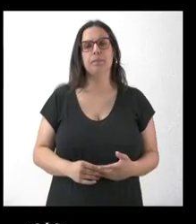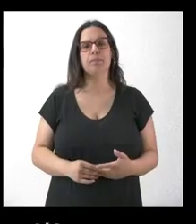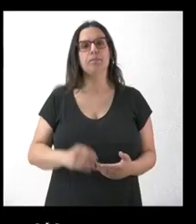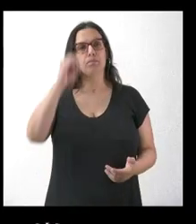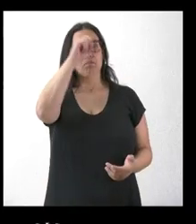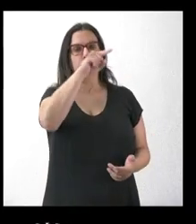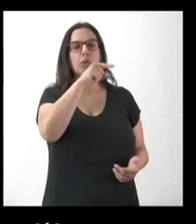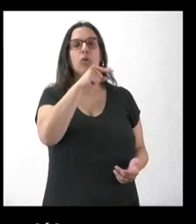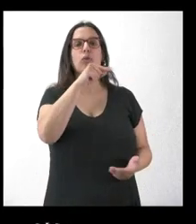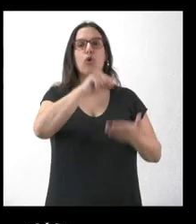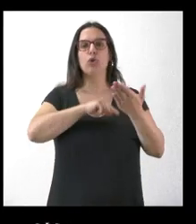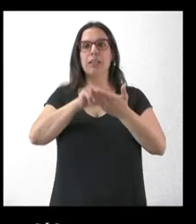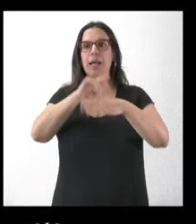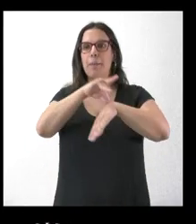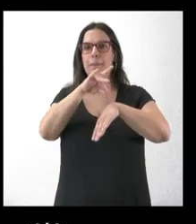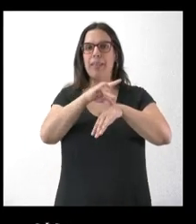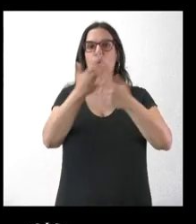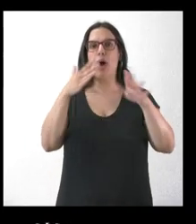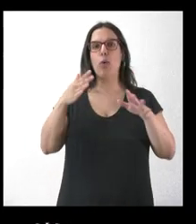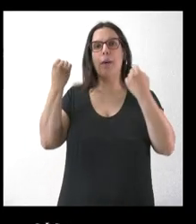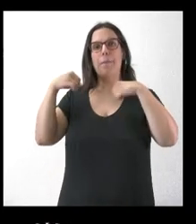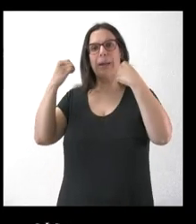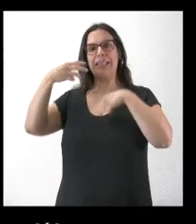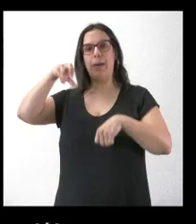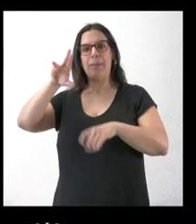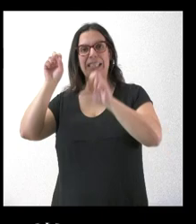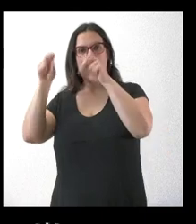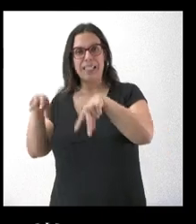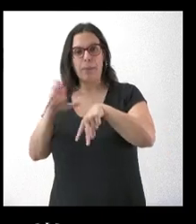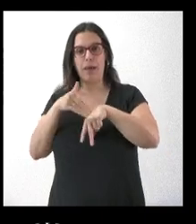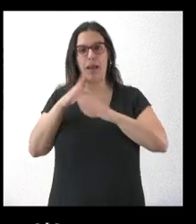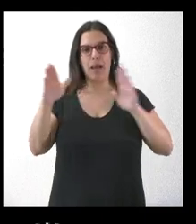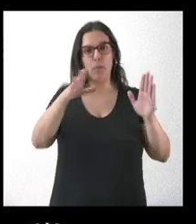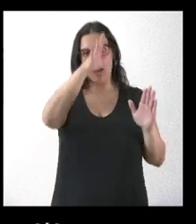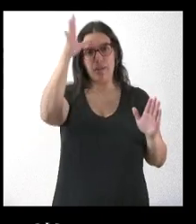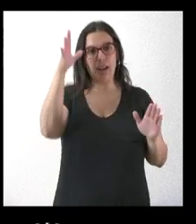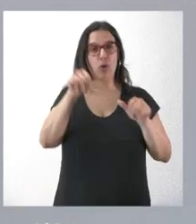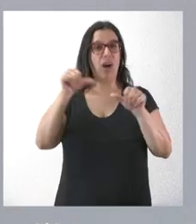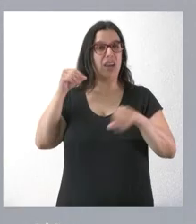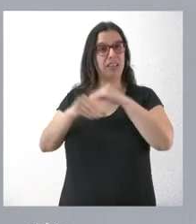¿Valoran contratar a médicos sin la especialidad del MIR de cara a estos meses de verano, como ya han hecho en otras ocasiones?